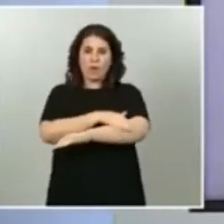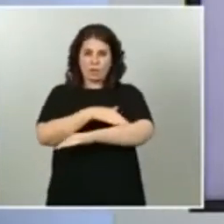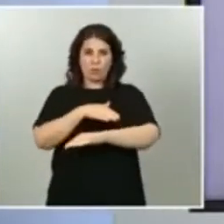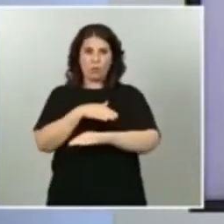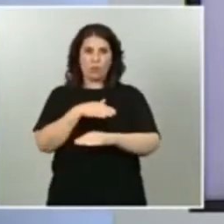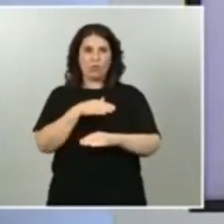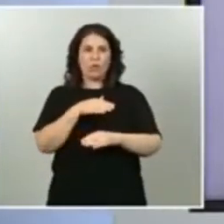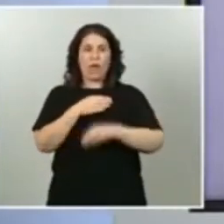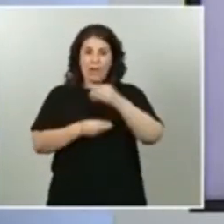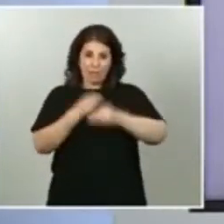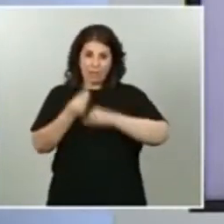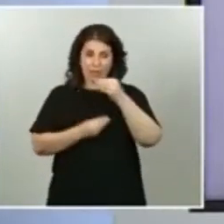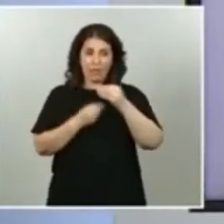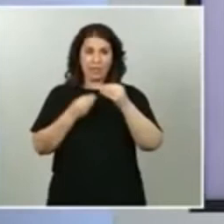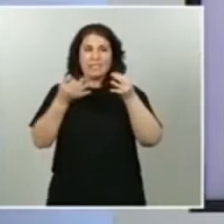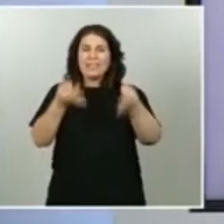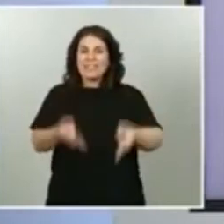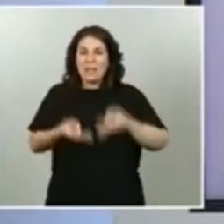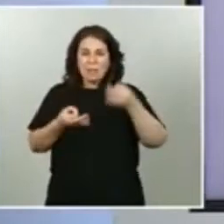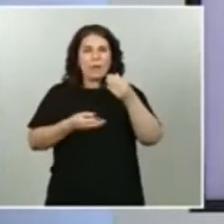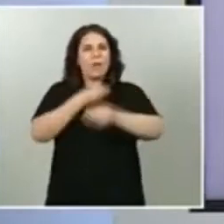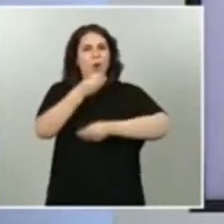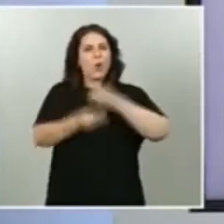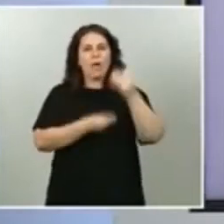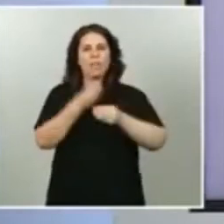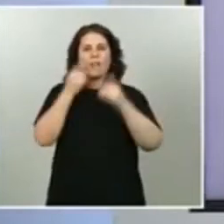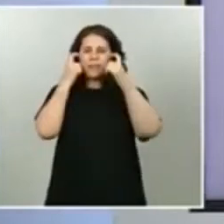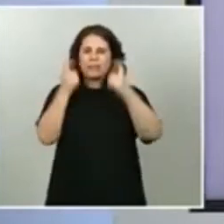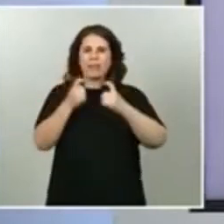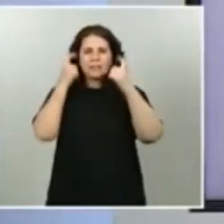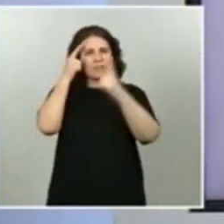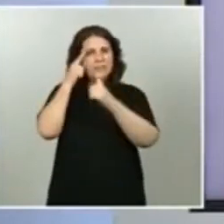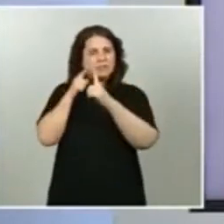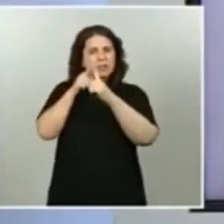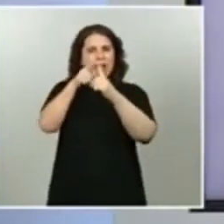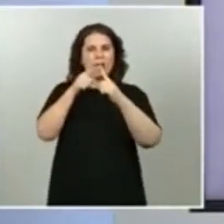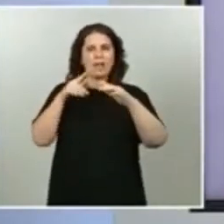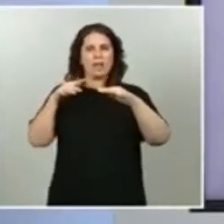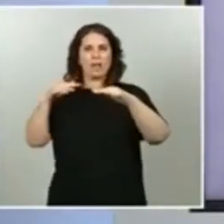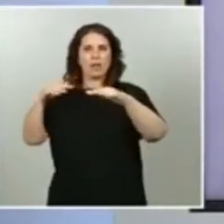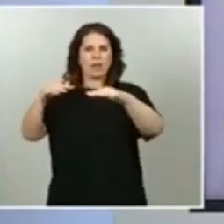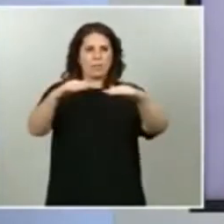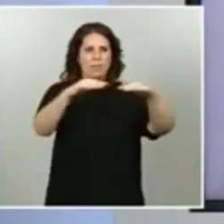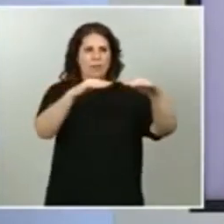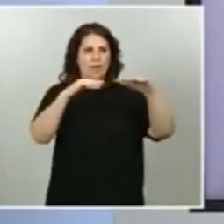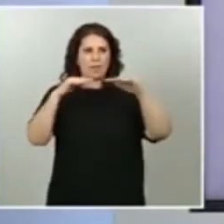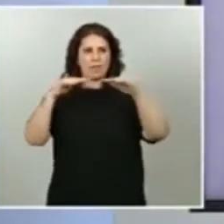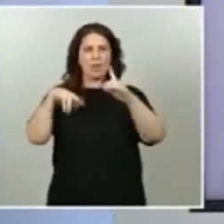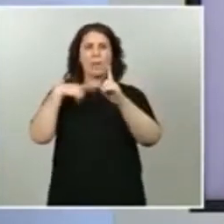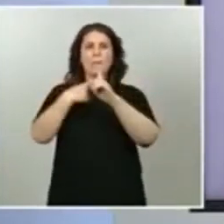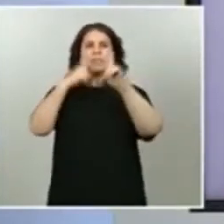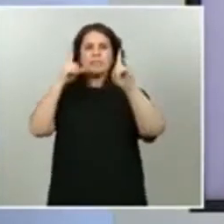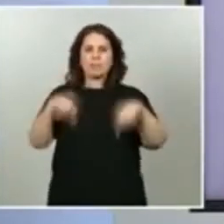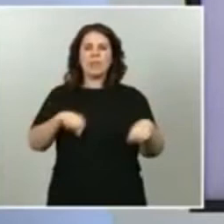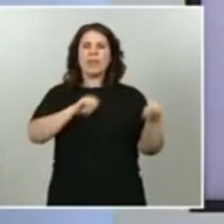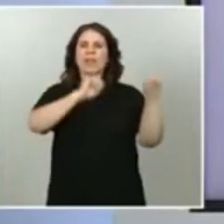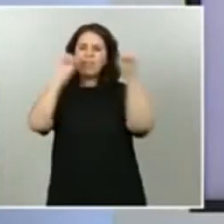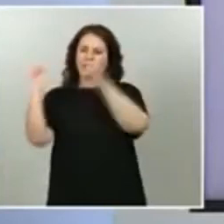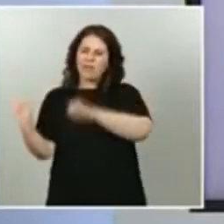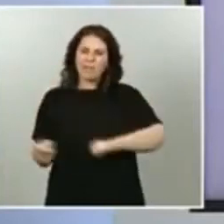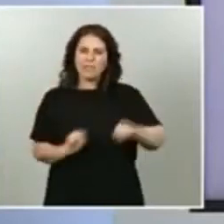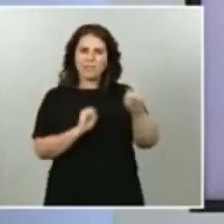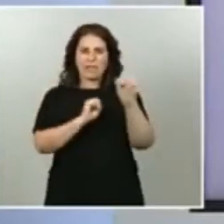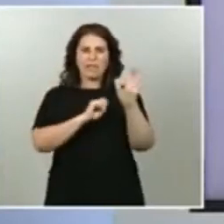desde la cuanimidad y desde la defensa de los principios de legalidad y seguridad